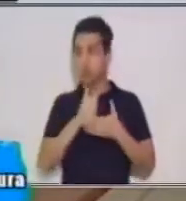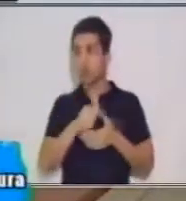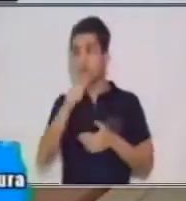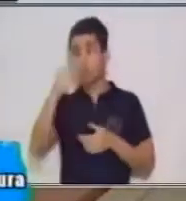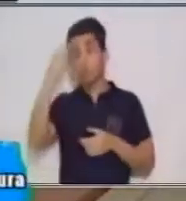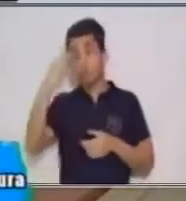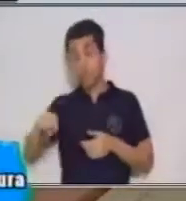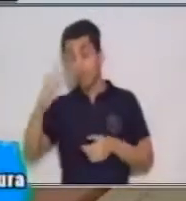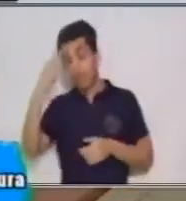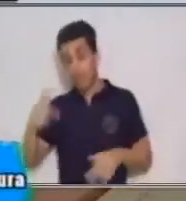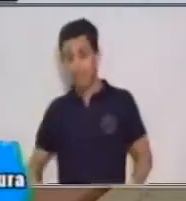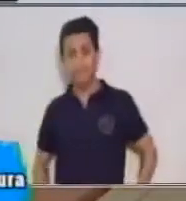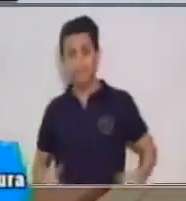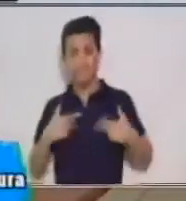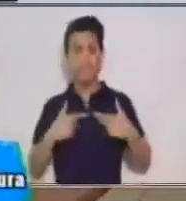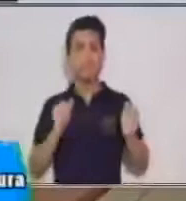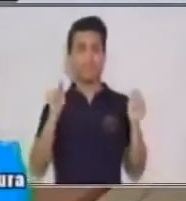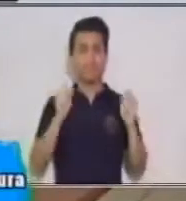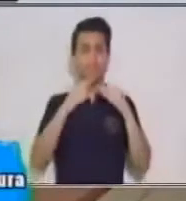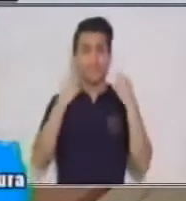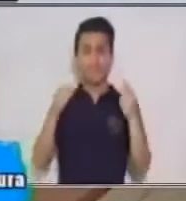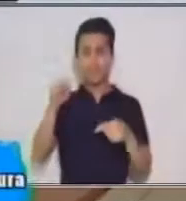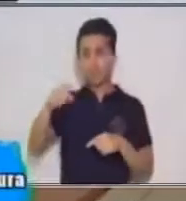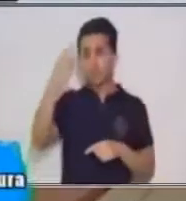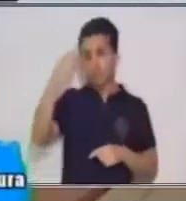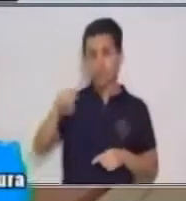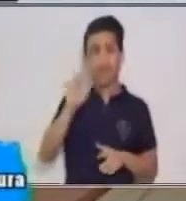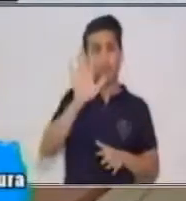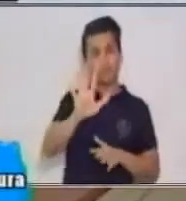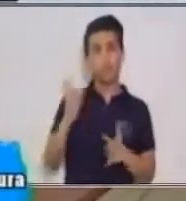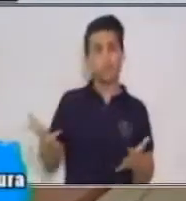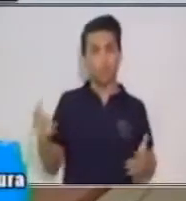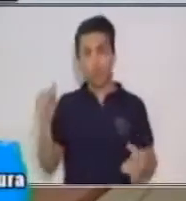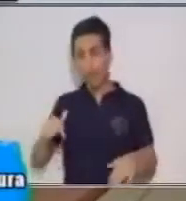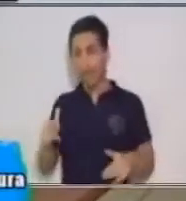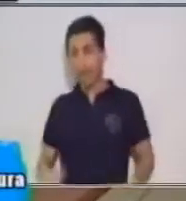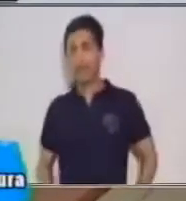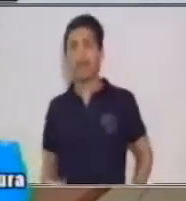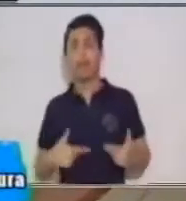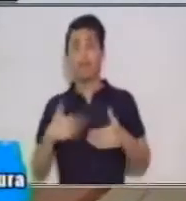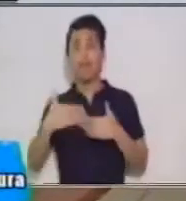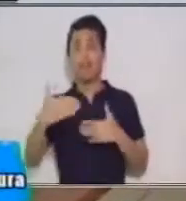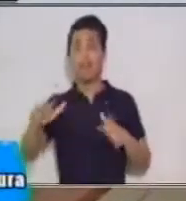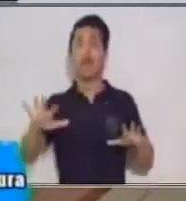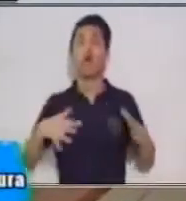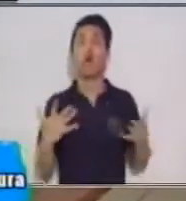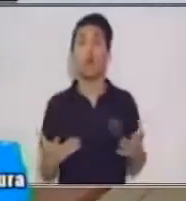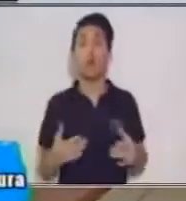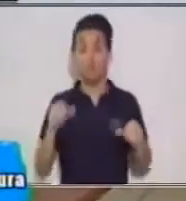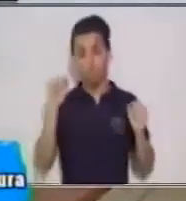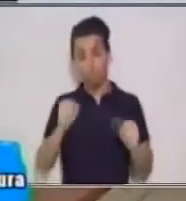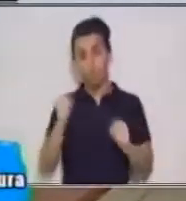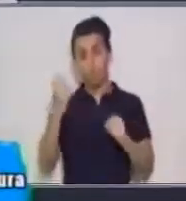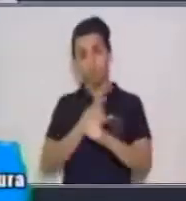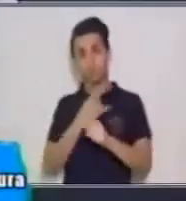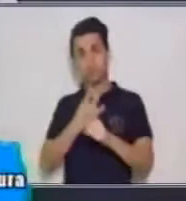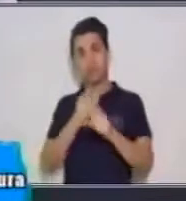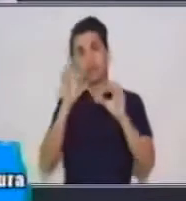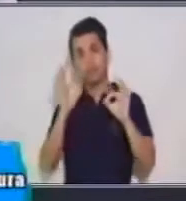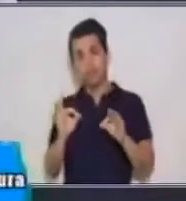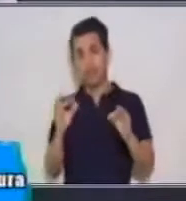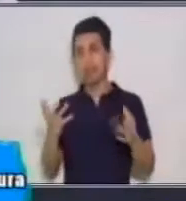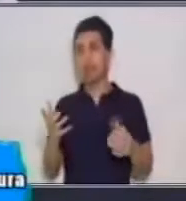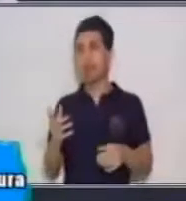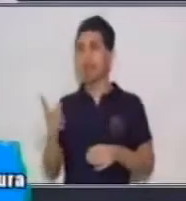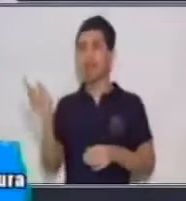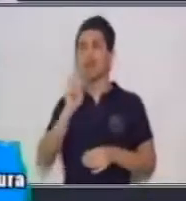día. Este es sólo tuyo. En esta vida sólo avanza el que sabe usar a su favor y no